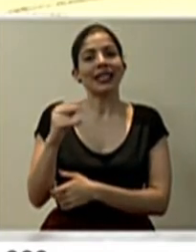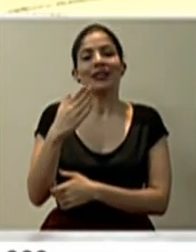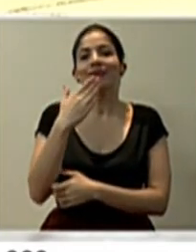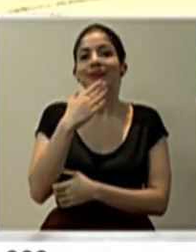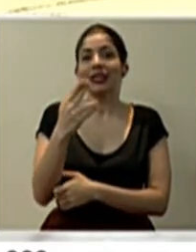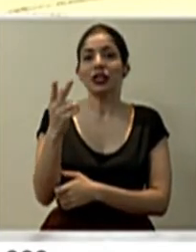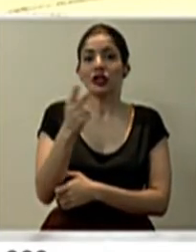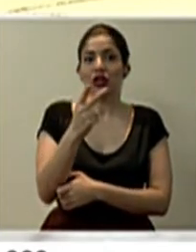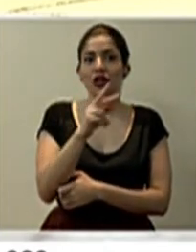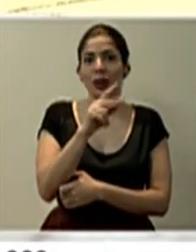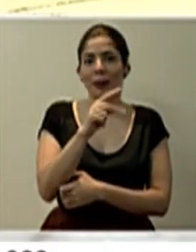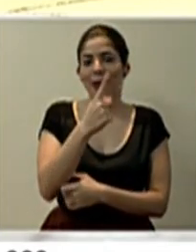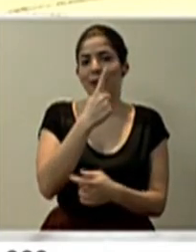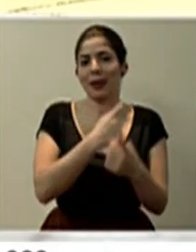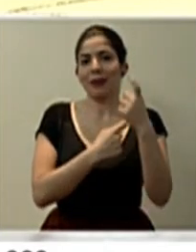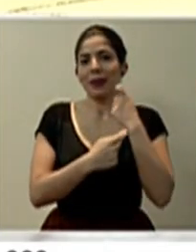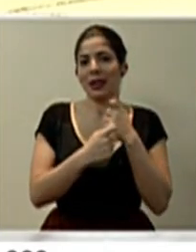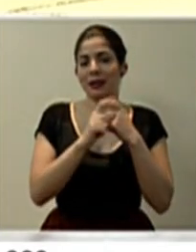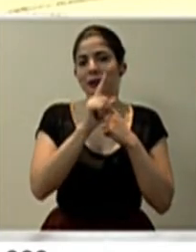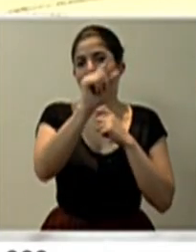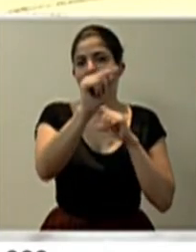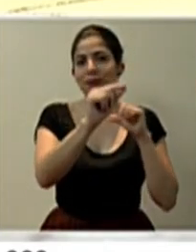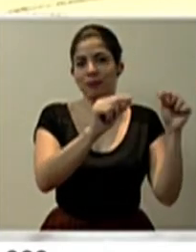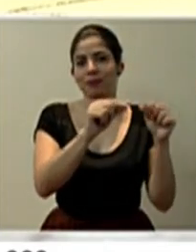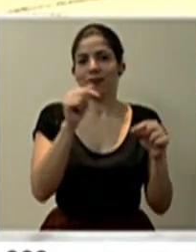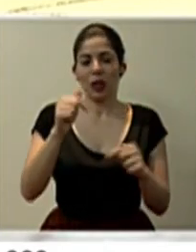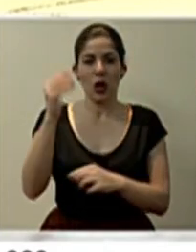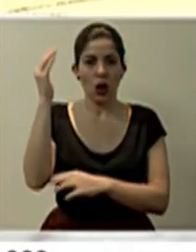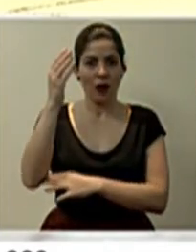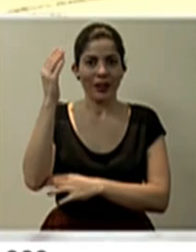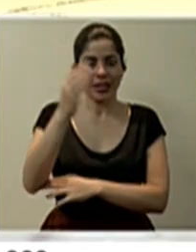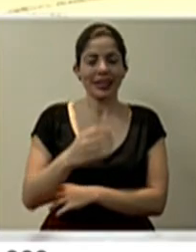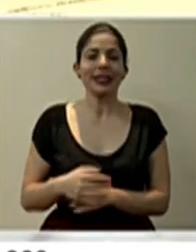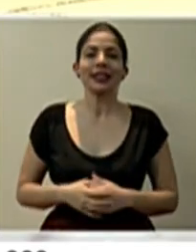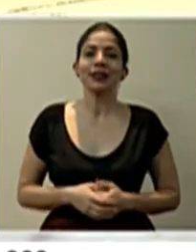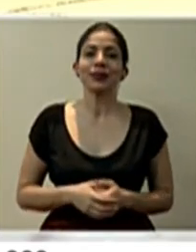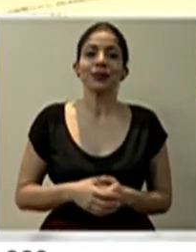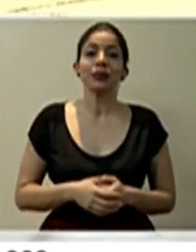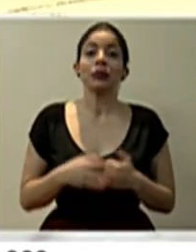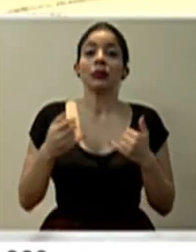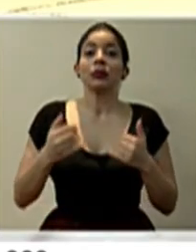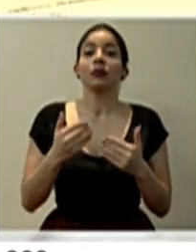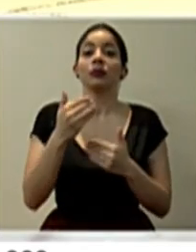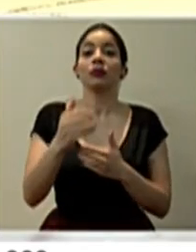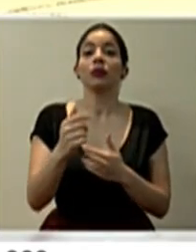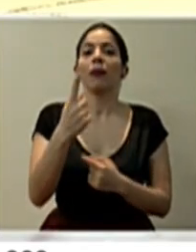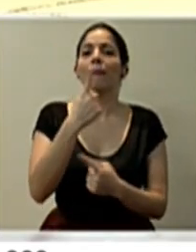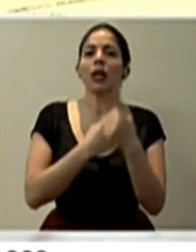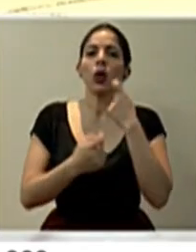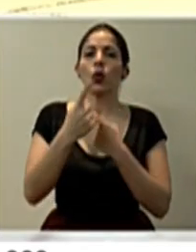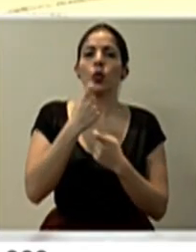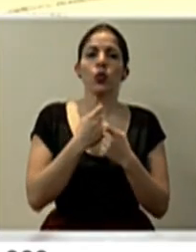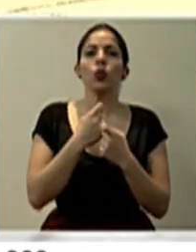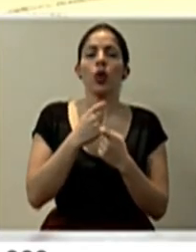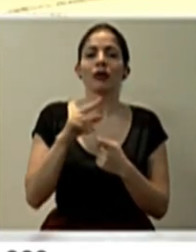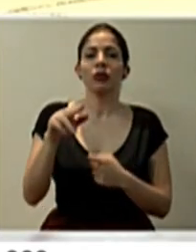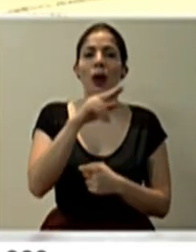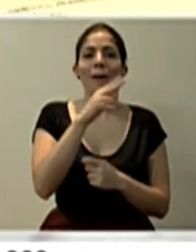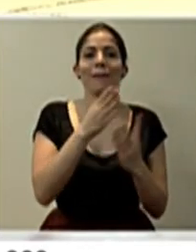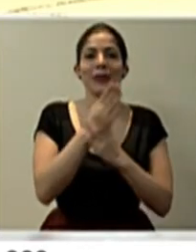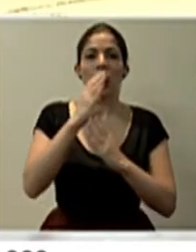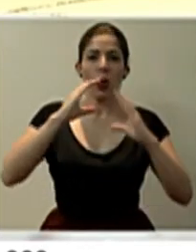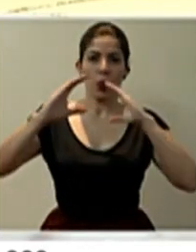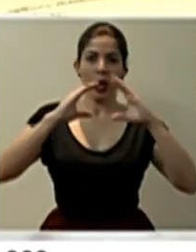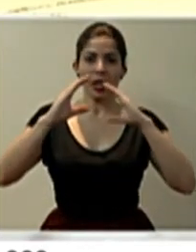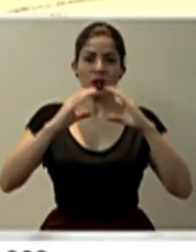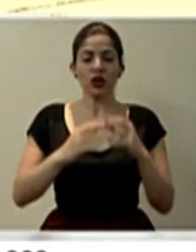los dos colegas que participaron de manera remota en la conferencia de prensa. Continuamos con consultas que nos hacen llegar los colegas de los medios de